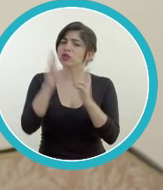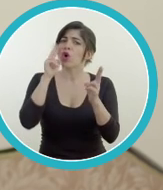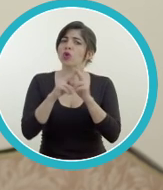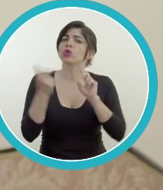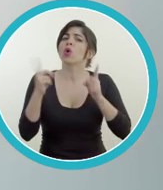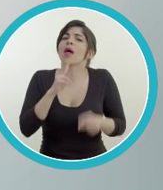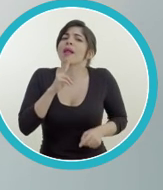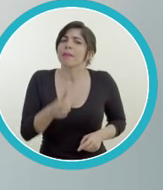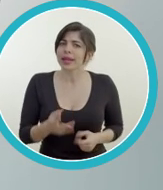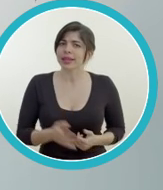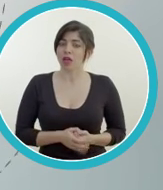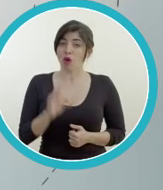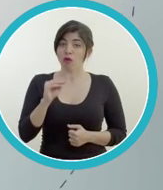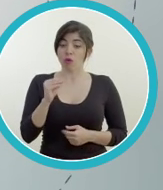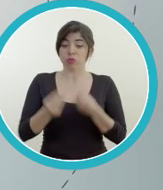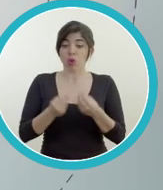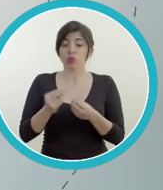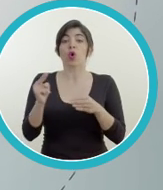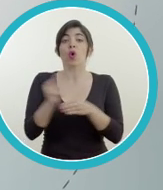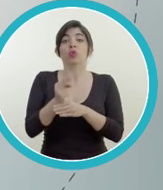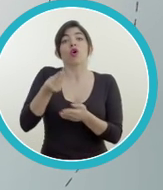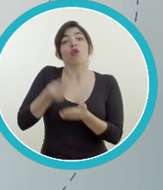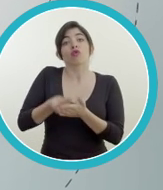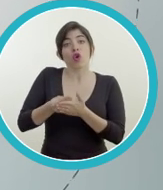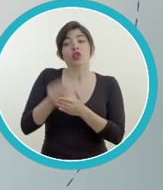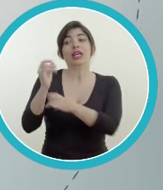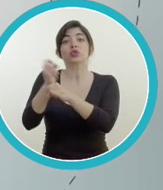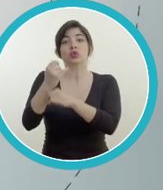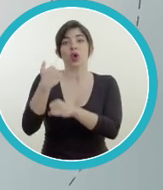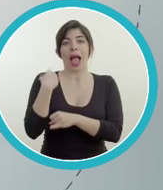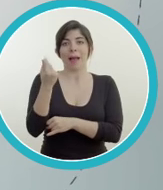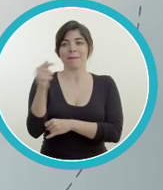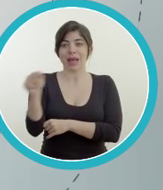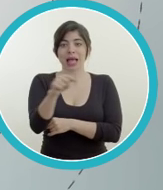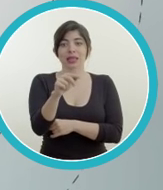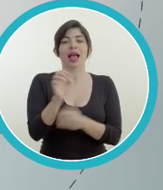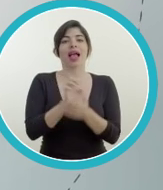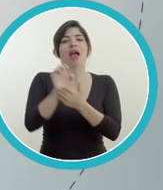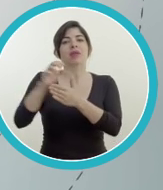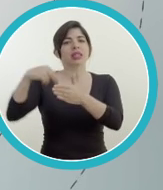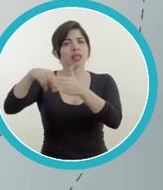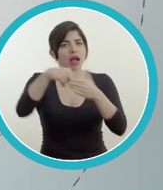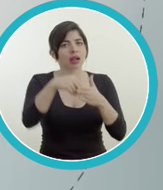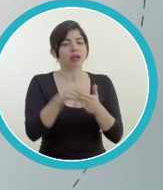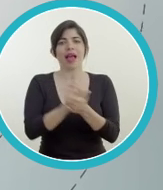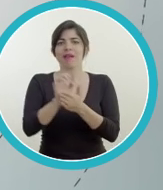usted tiene derecho a conocer la verdad. FONPRODUCE usará los recursos ya existentes de otras instituciones sin crear más